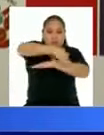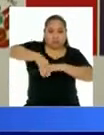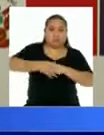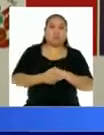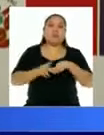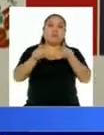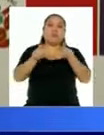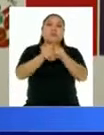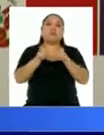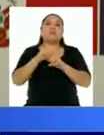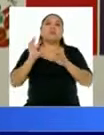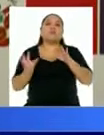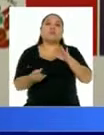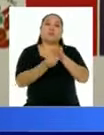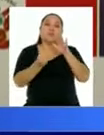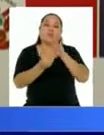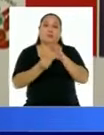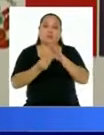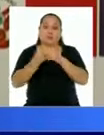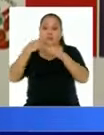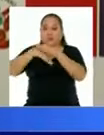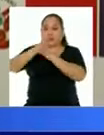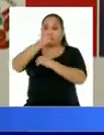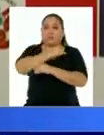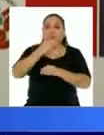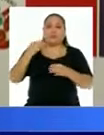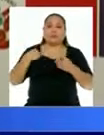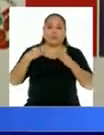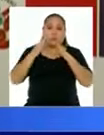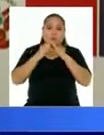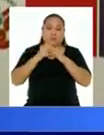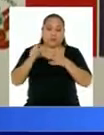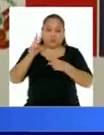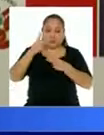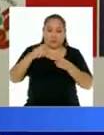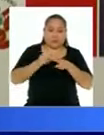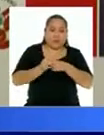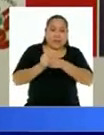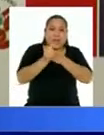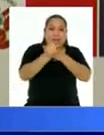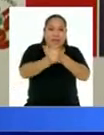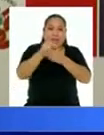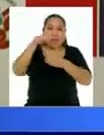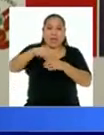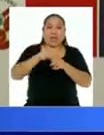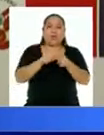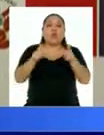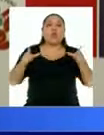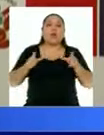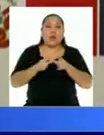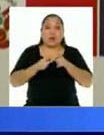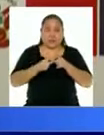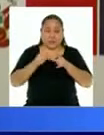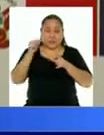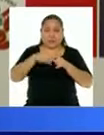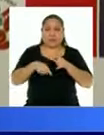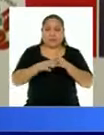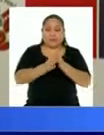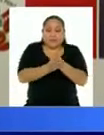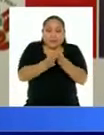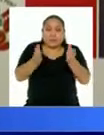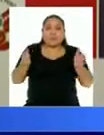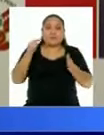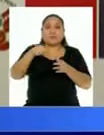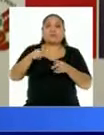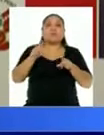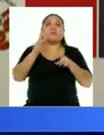hemos implementado desde el Ministerio de Vivienda la guía de acondicionamiento de espacios públicos abiertos. Esta guía es muy importante